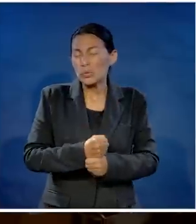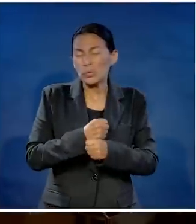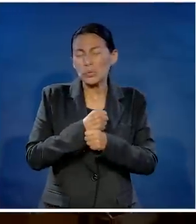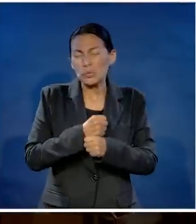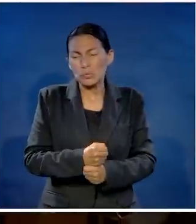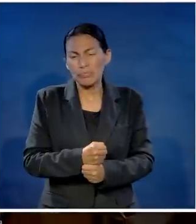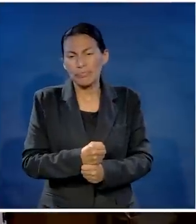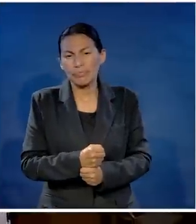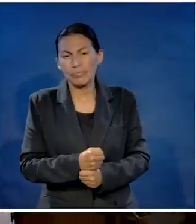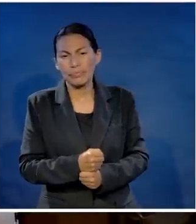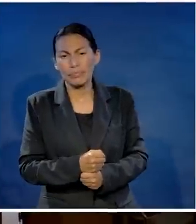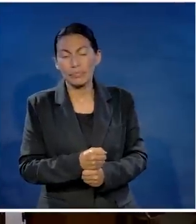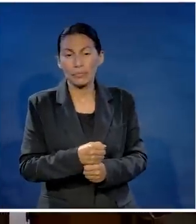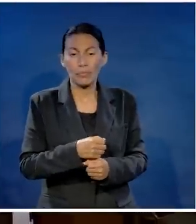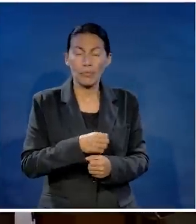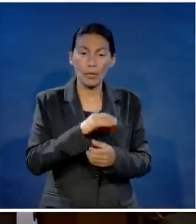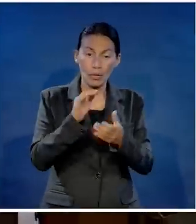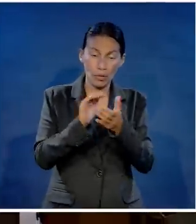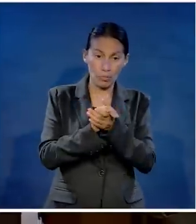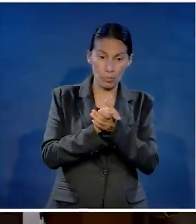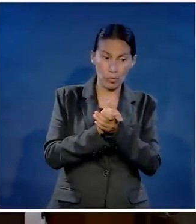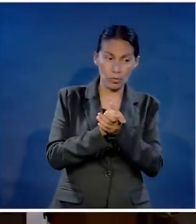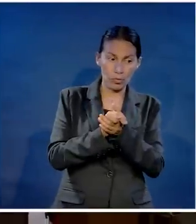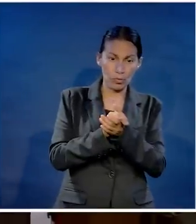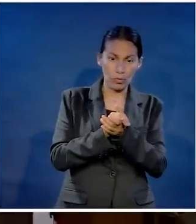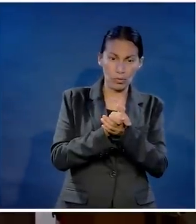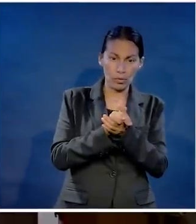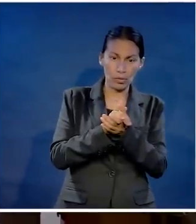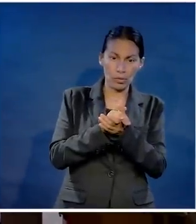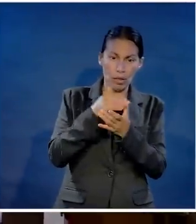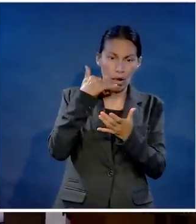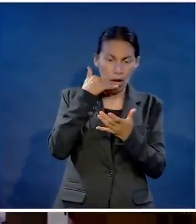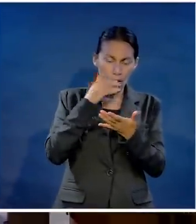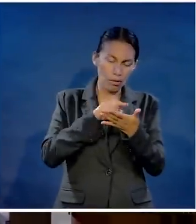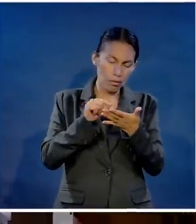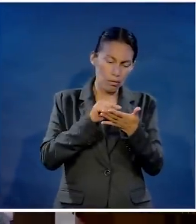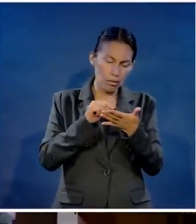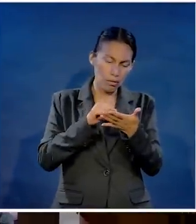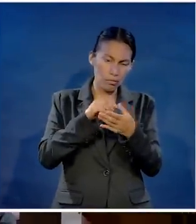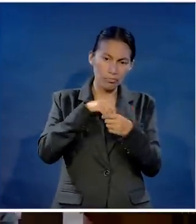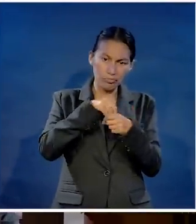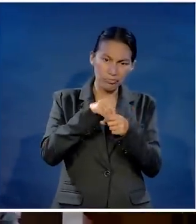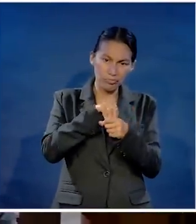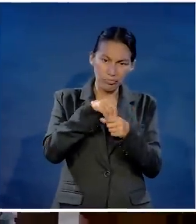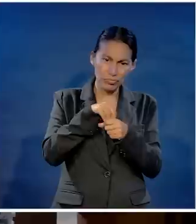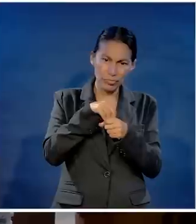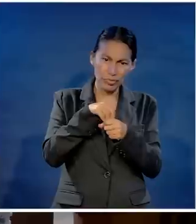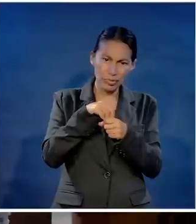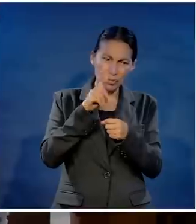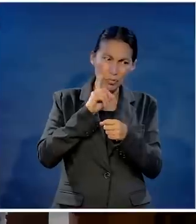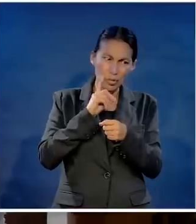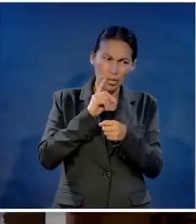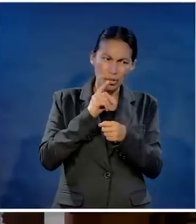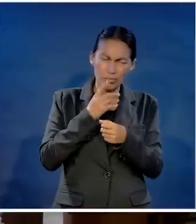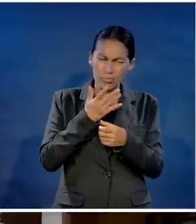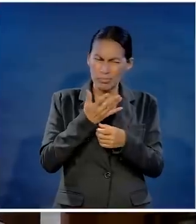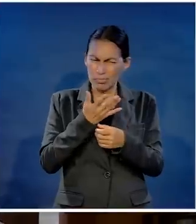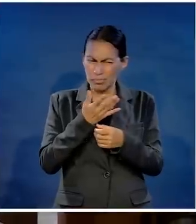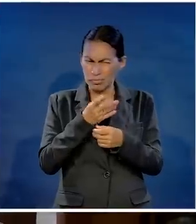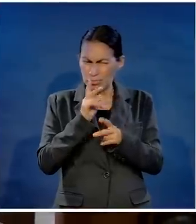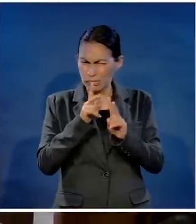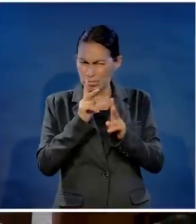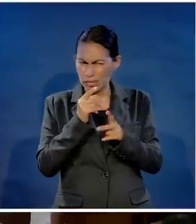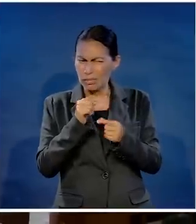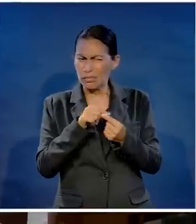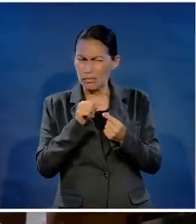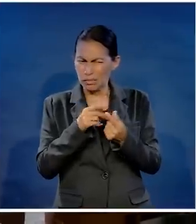de esposas sufriendo cuando sus esposos bloquean las claves, pensando ¿con quién estarán hablando? ¿con quién? Eso es